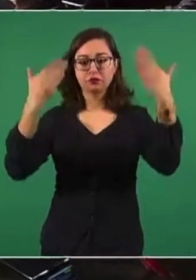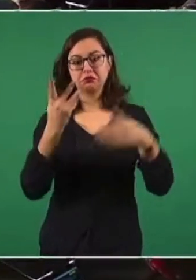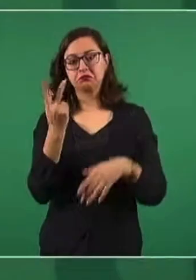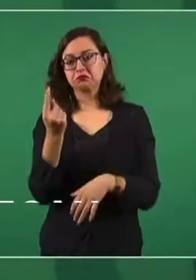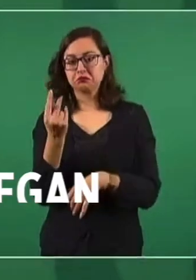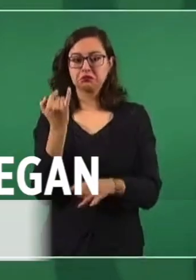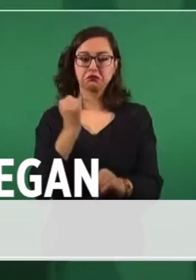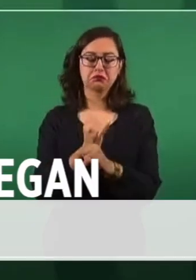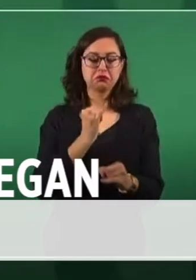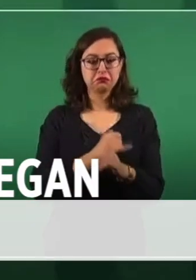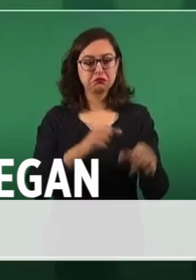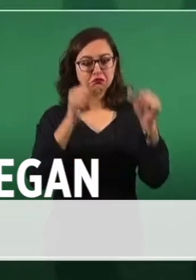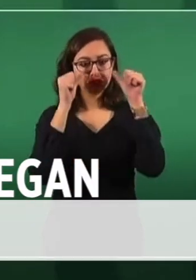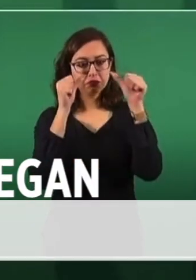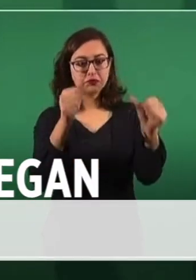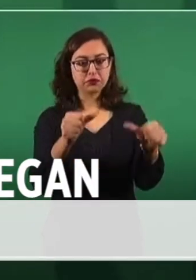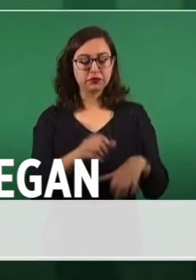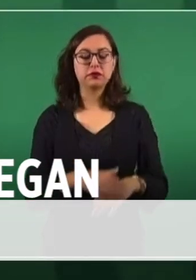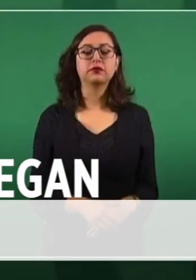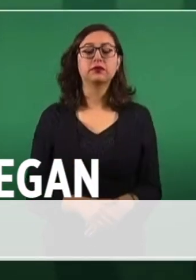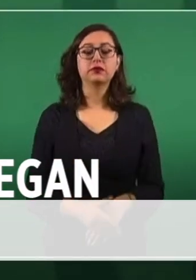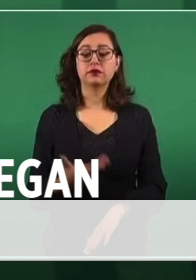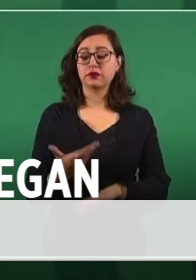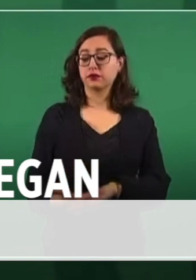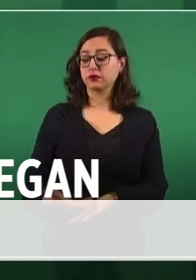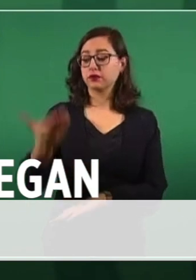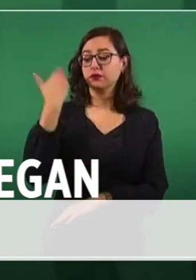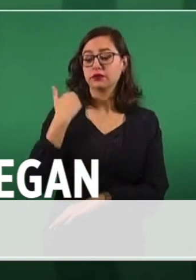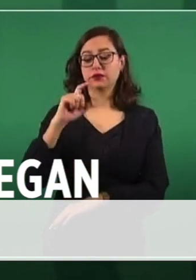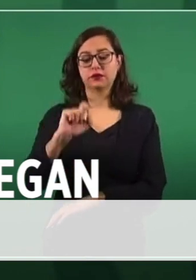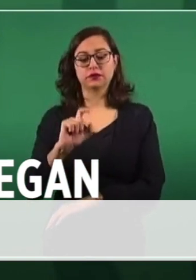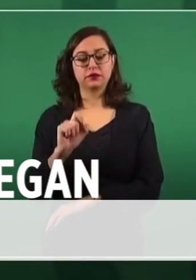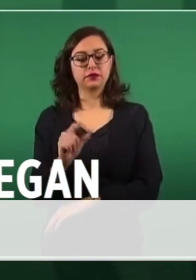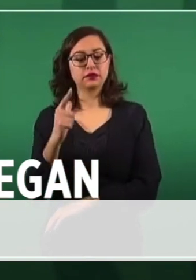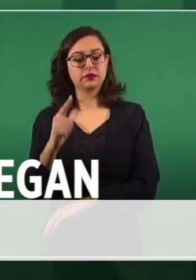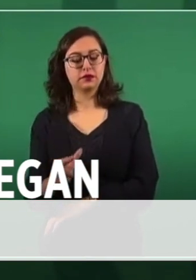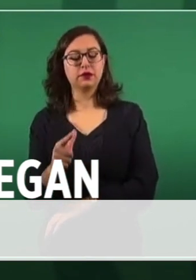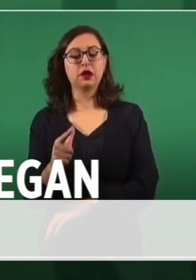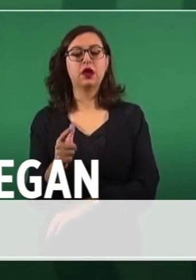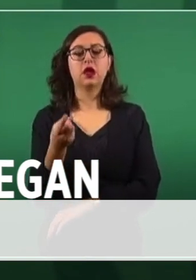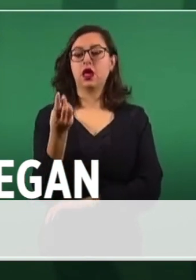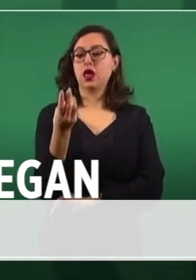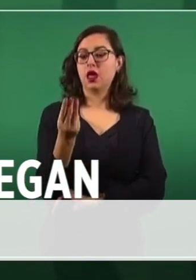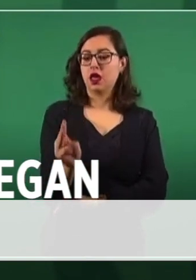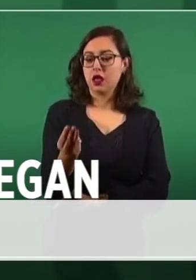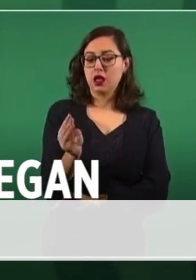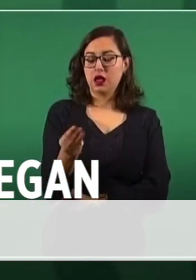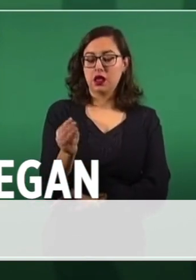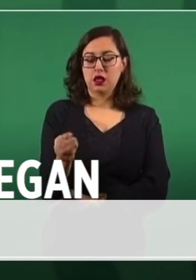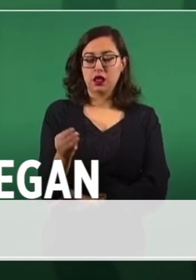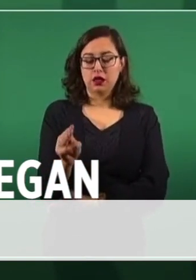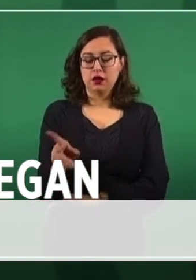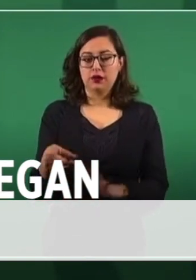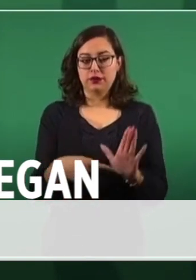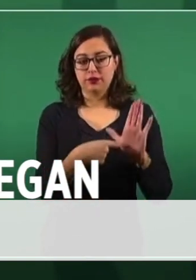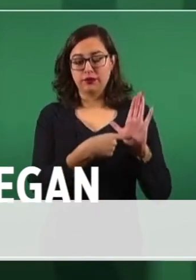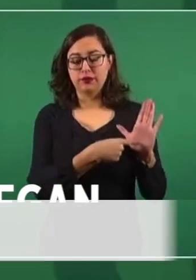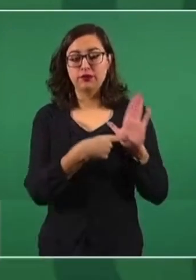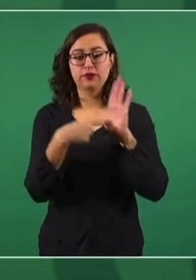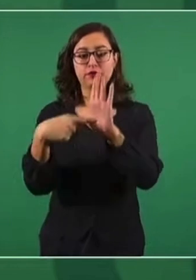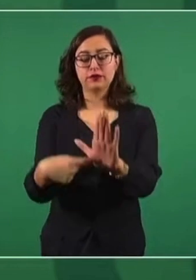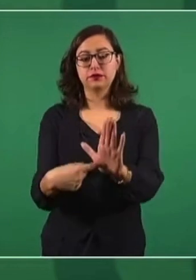El pasado 27 de mayo presentamos, como ya informó el señor presidente, los problemas